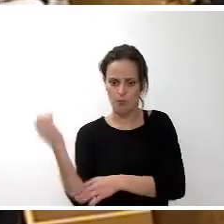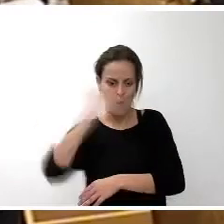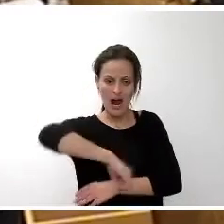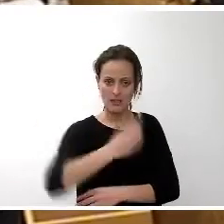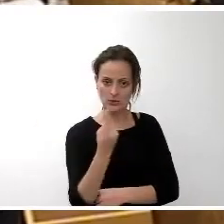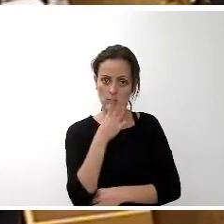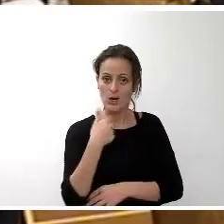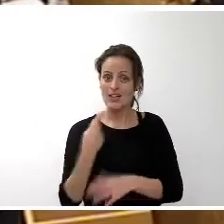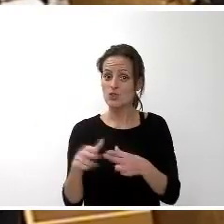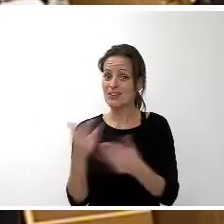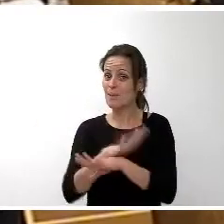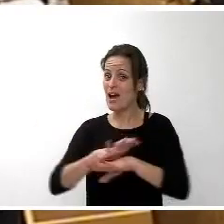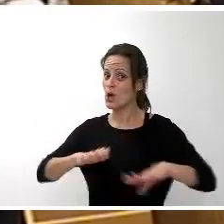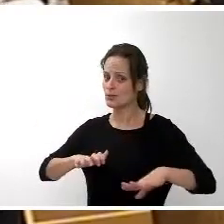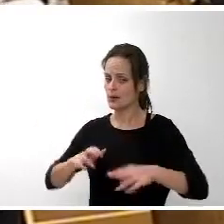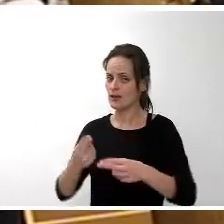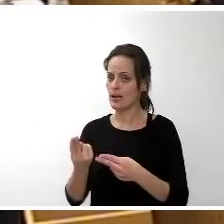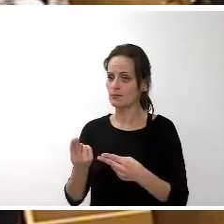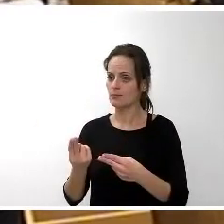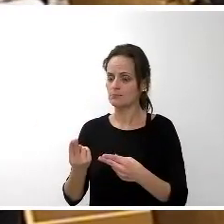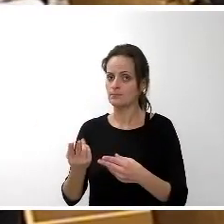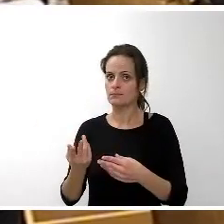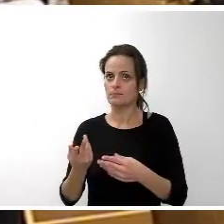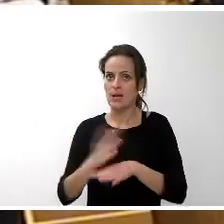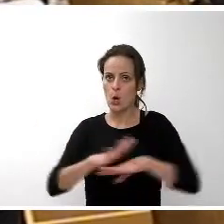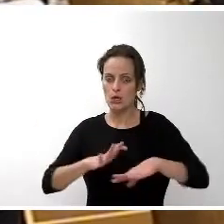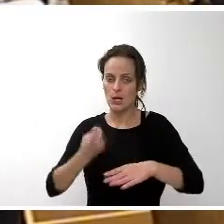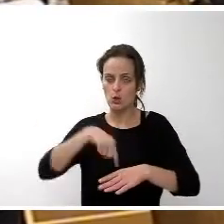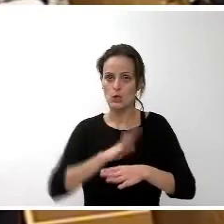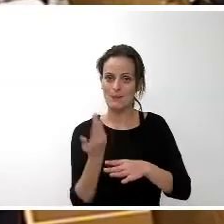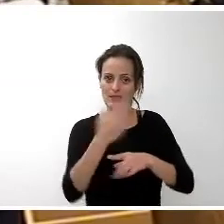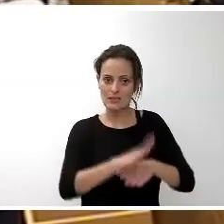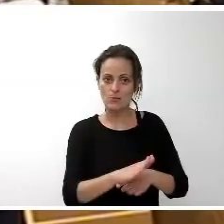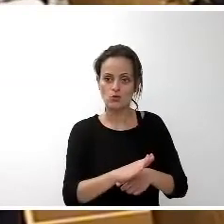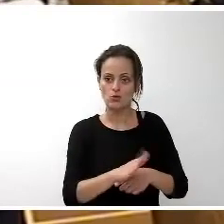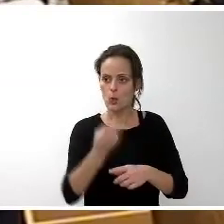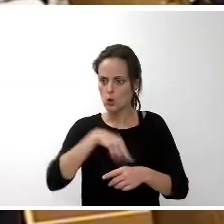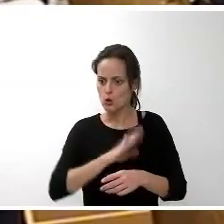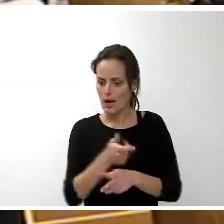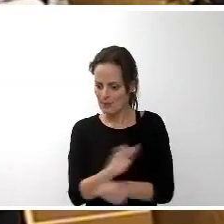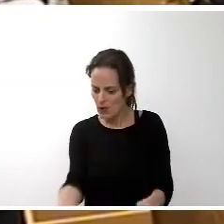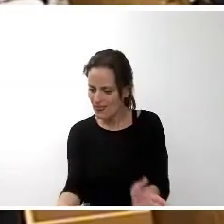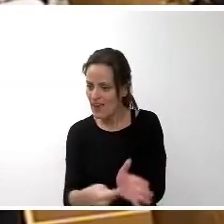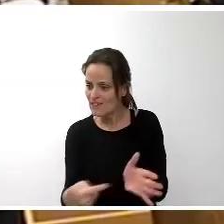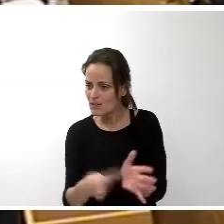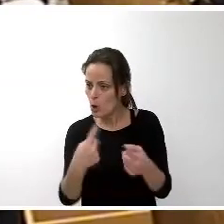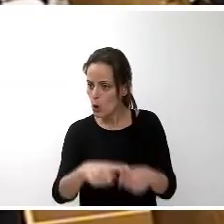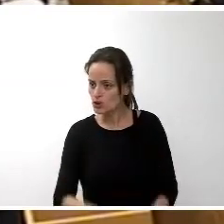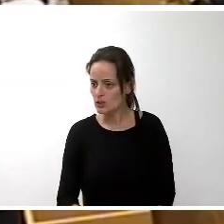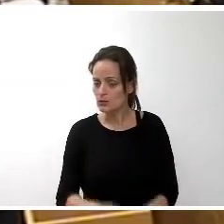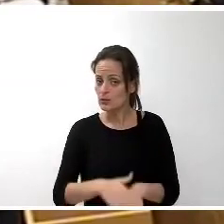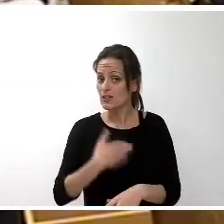mayoritaria de la población que representamos en esta institución y a la que nos debemos una población que como es harto sabido